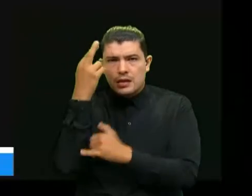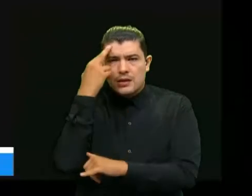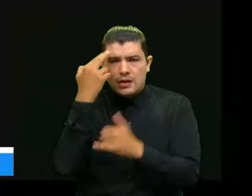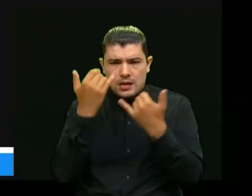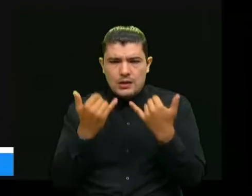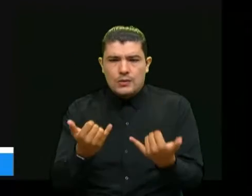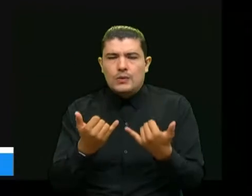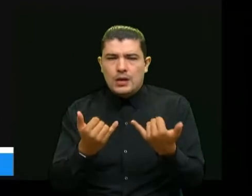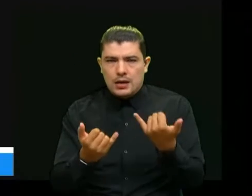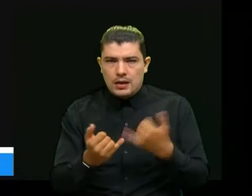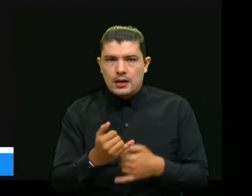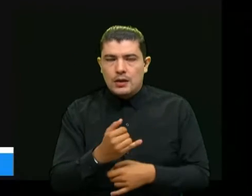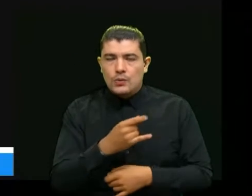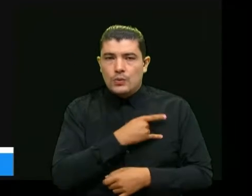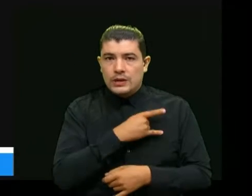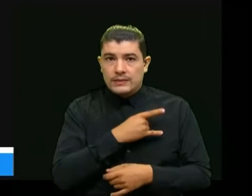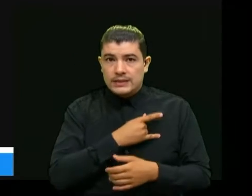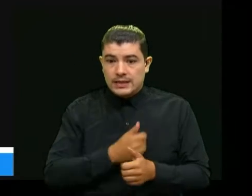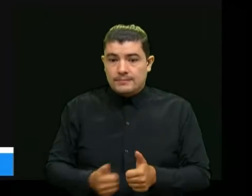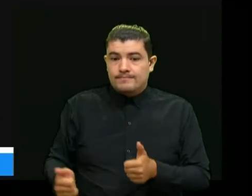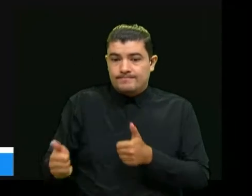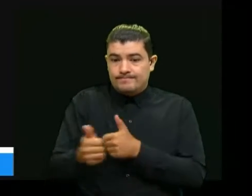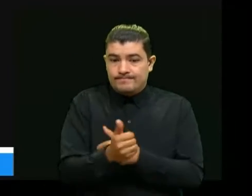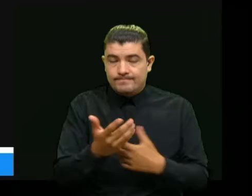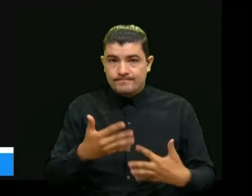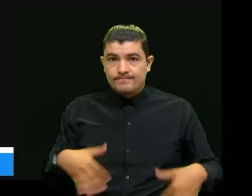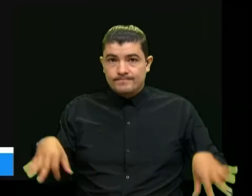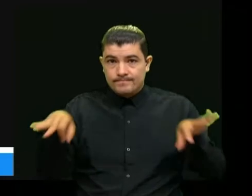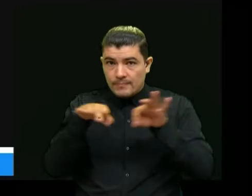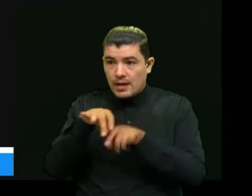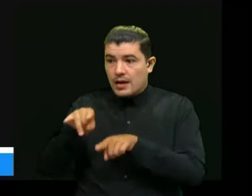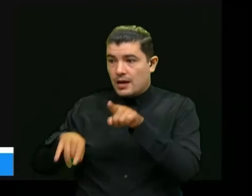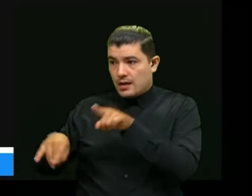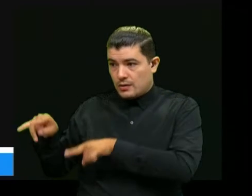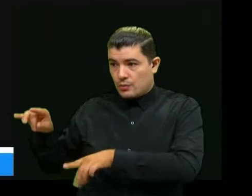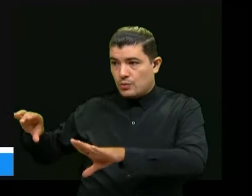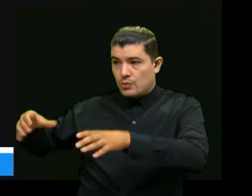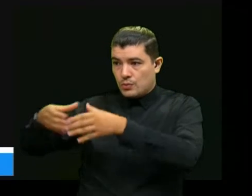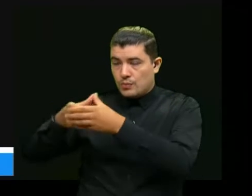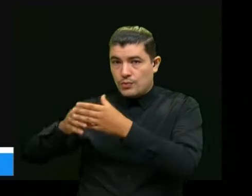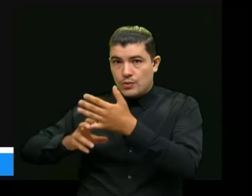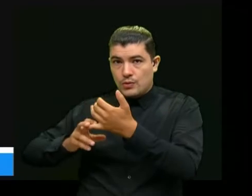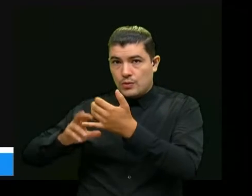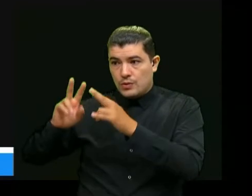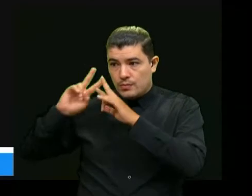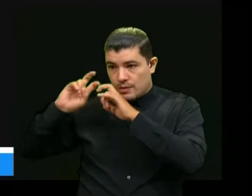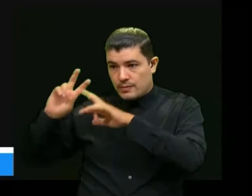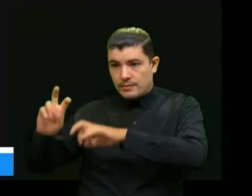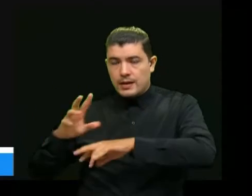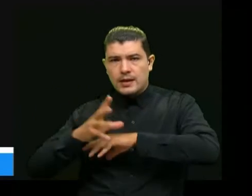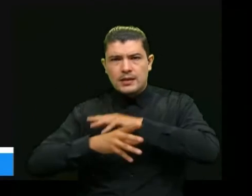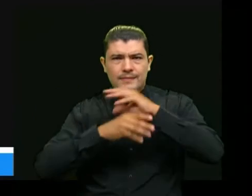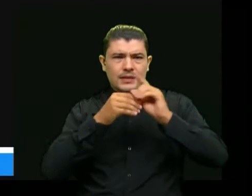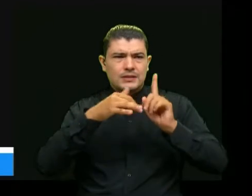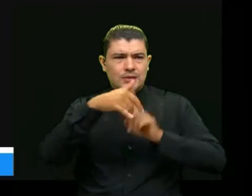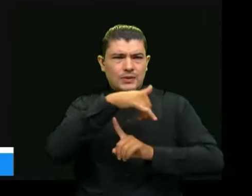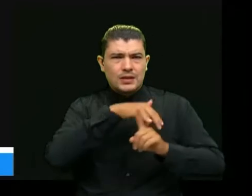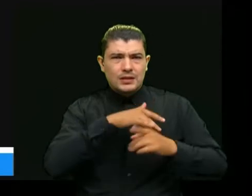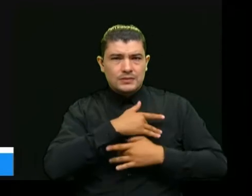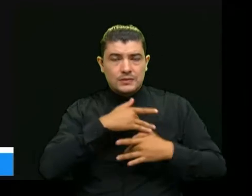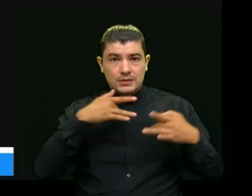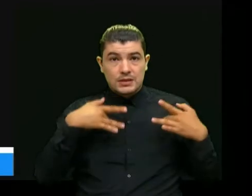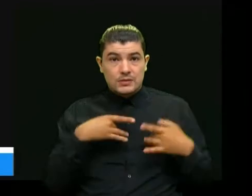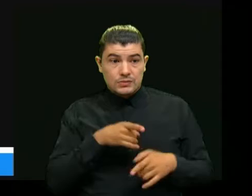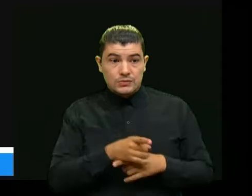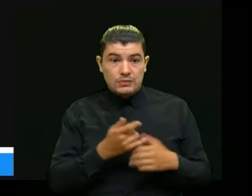universidad está avanzando bastante desde algunos grupos de investigación y el frente de la salud que también es un